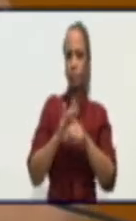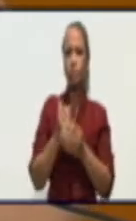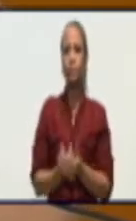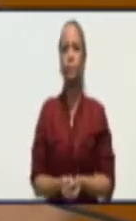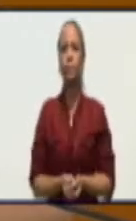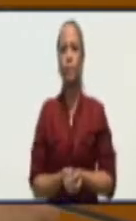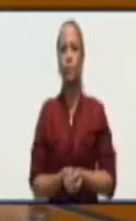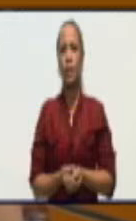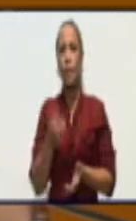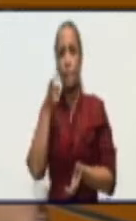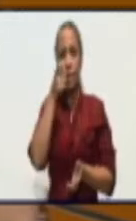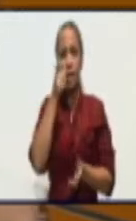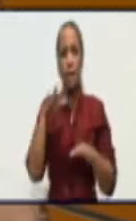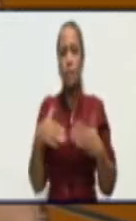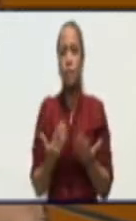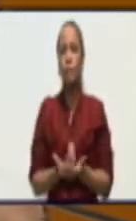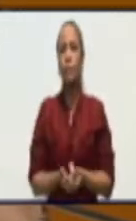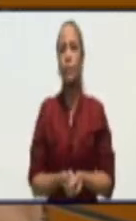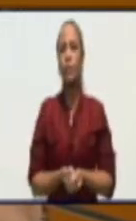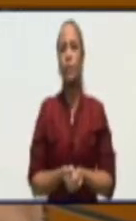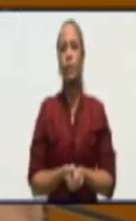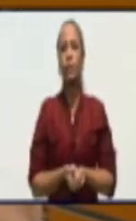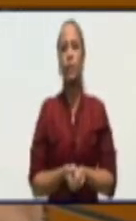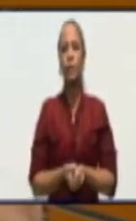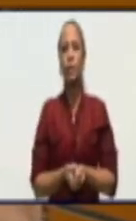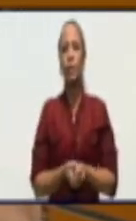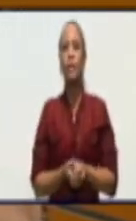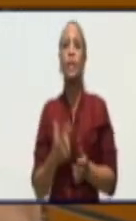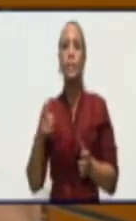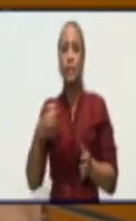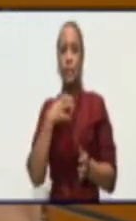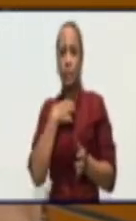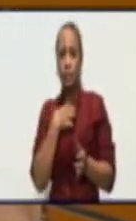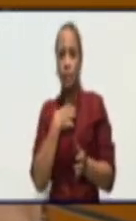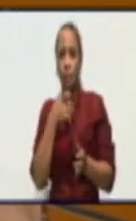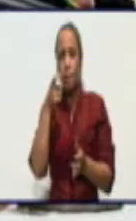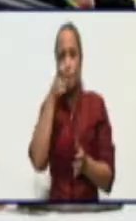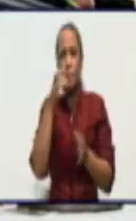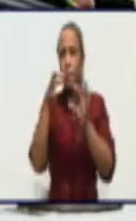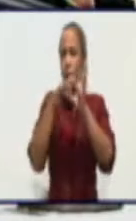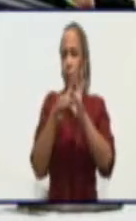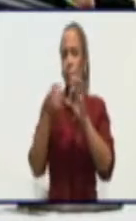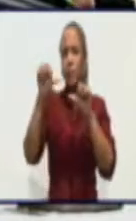Vigilancia intensiva. En vigilancia intensiva tenemos en este momento